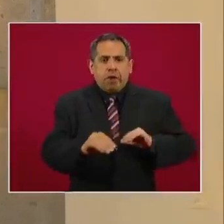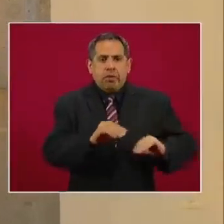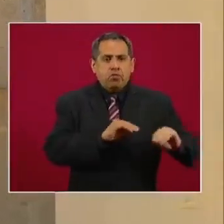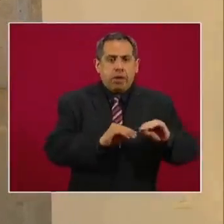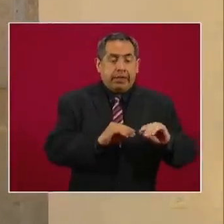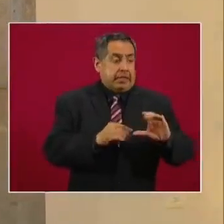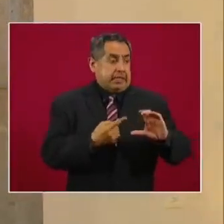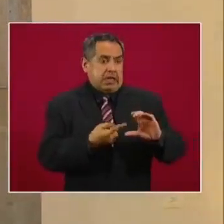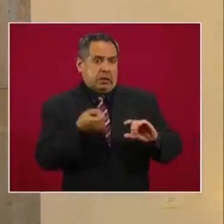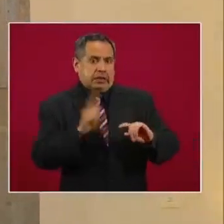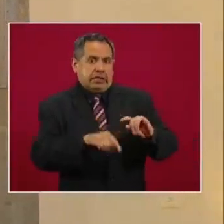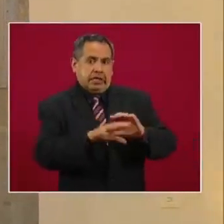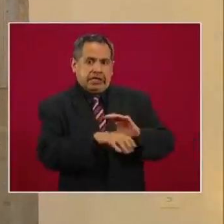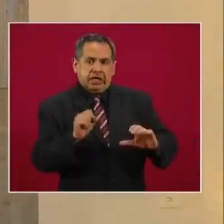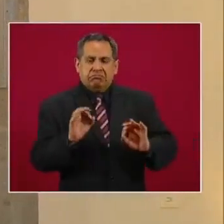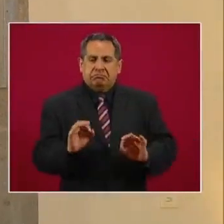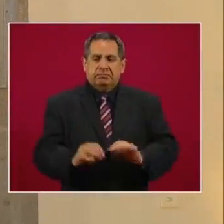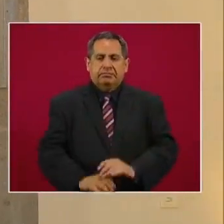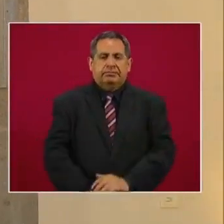corromper. Adelante.